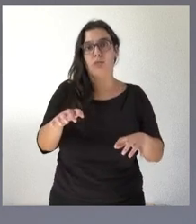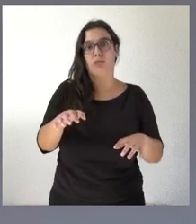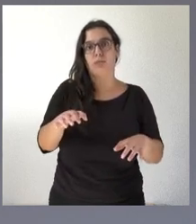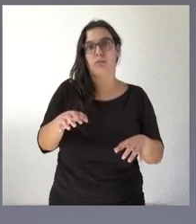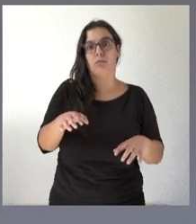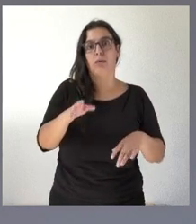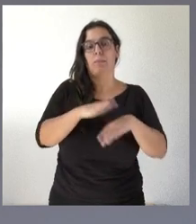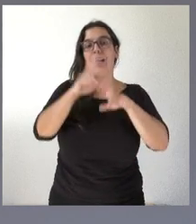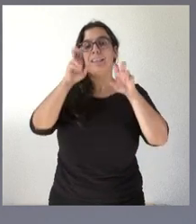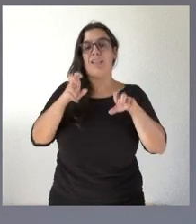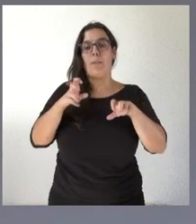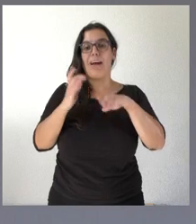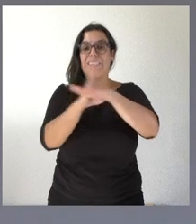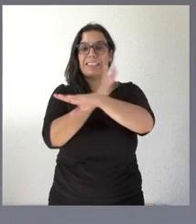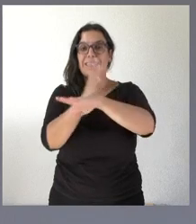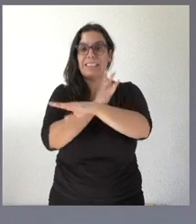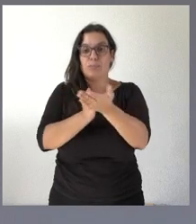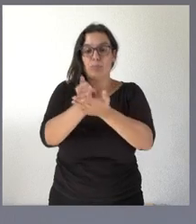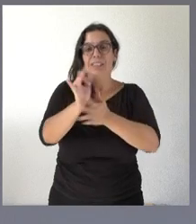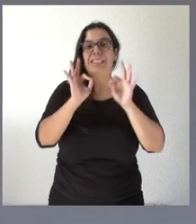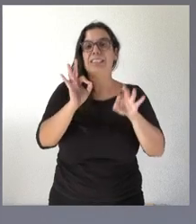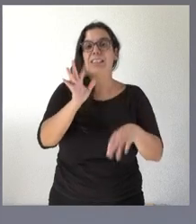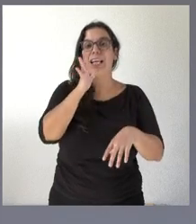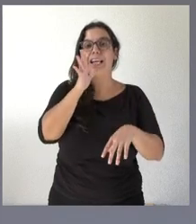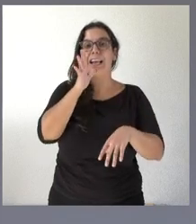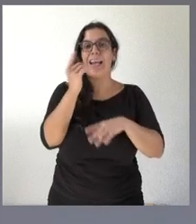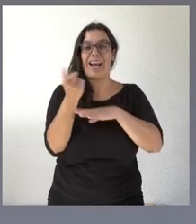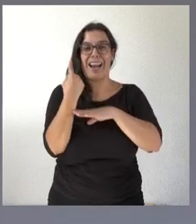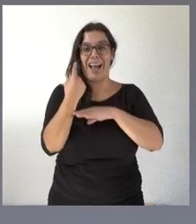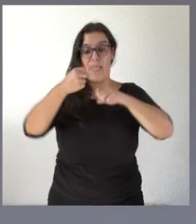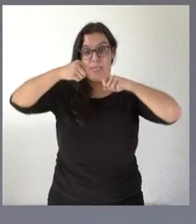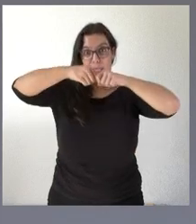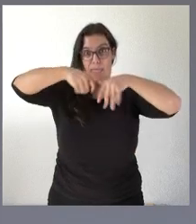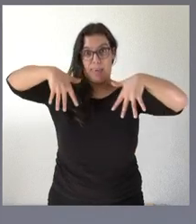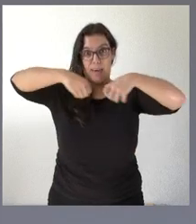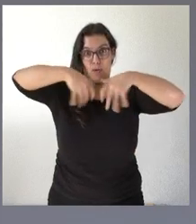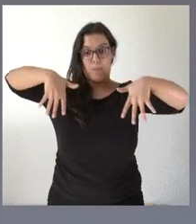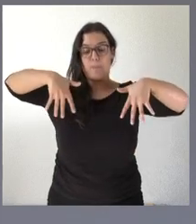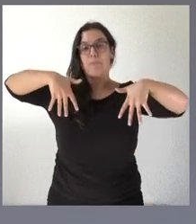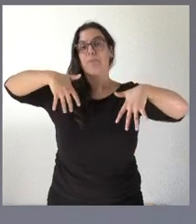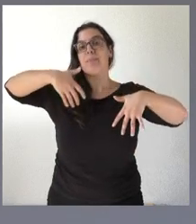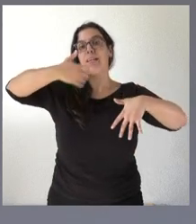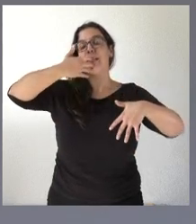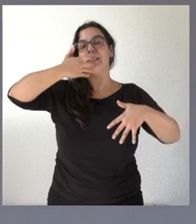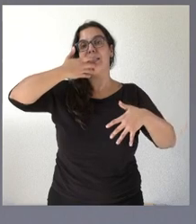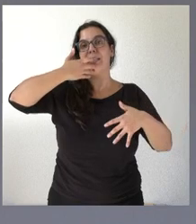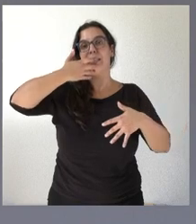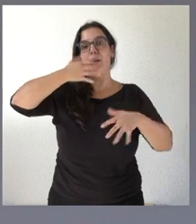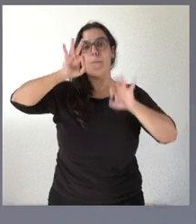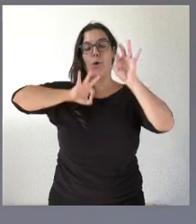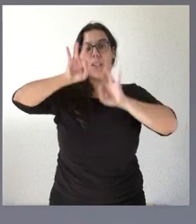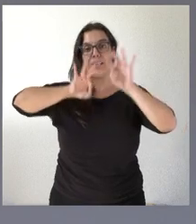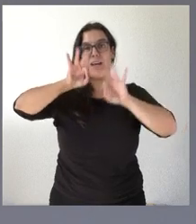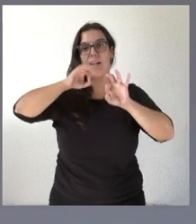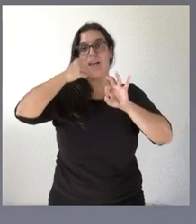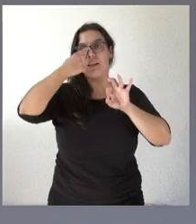regadío estamos muy por debajo de la media de lo que son los regadíos la relación la ratio regadío